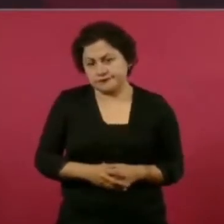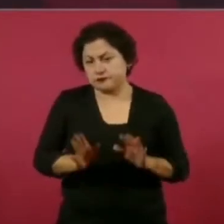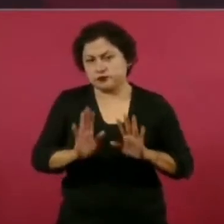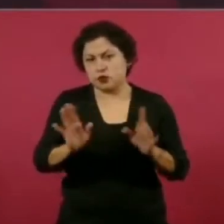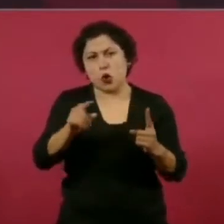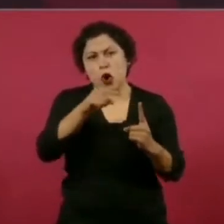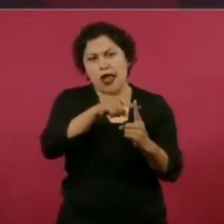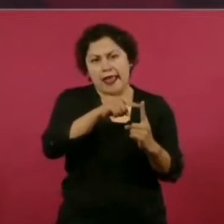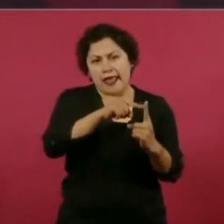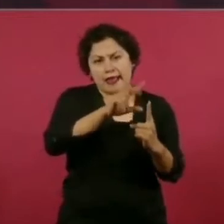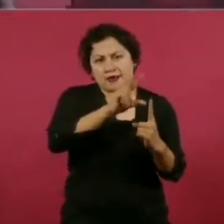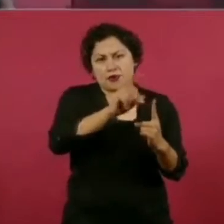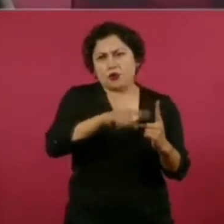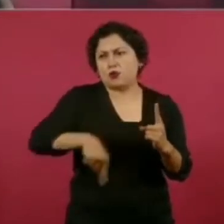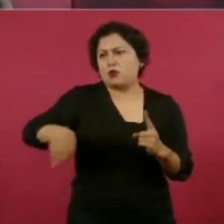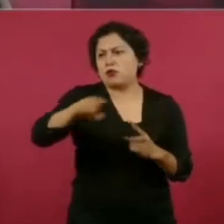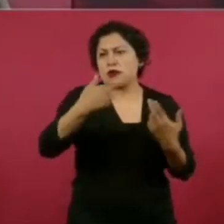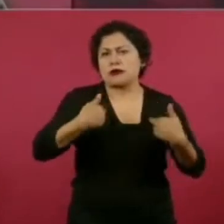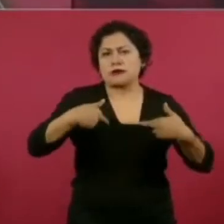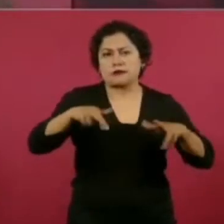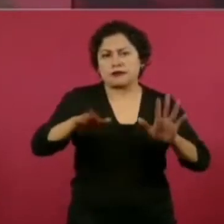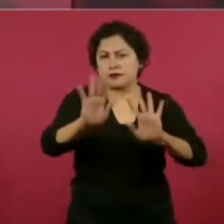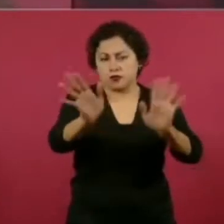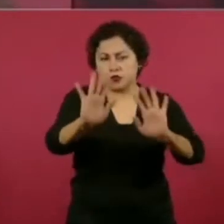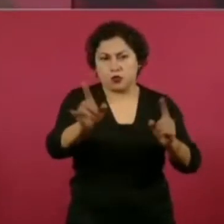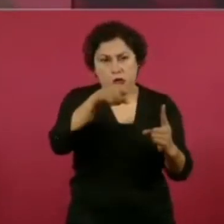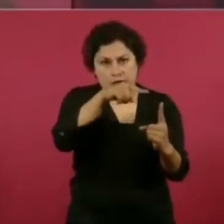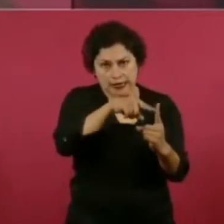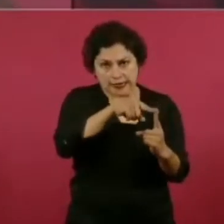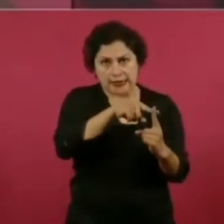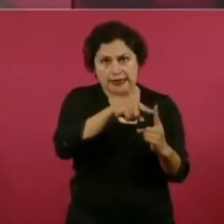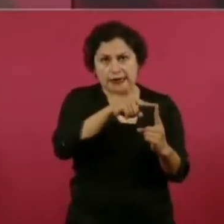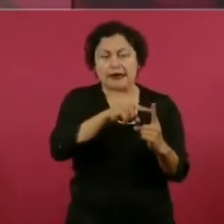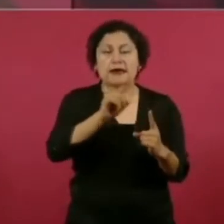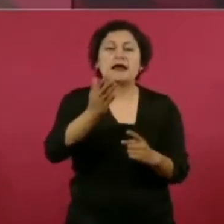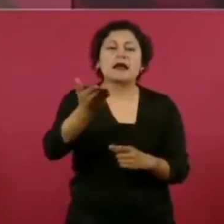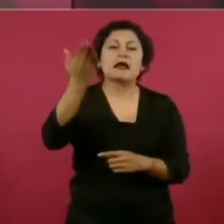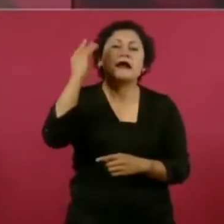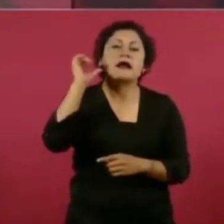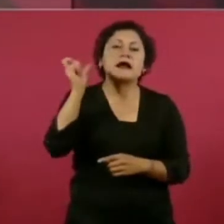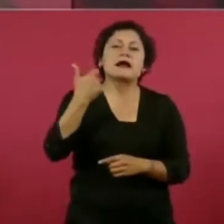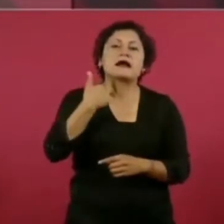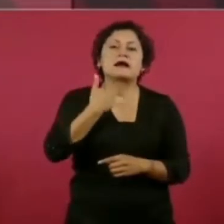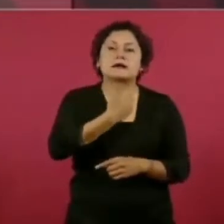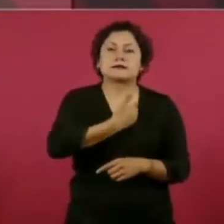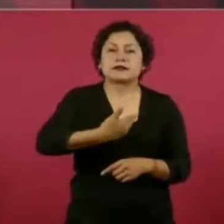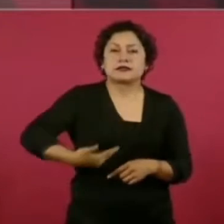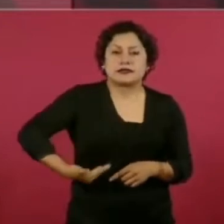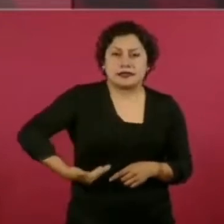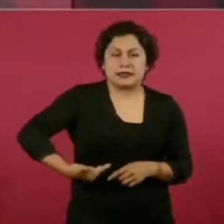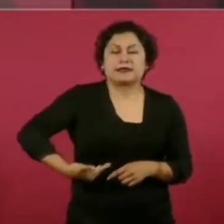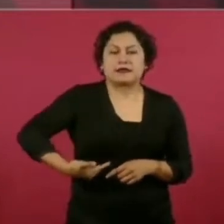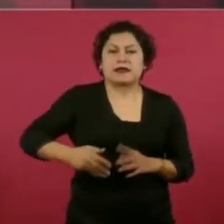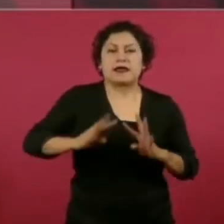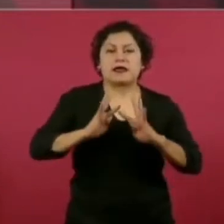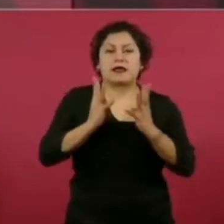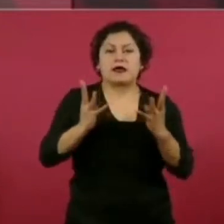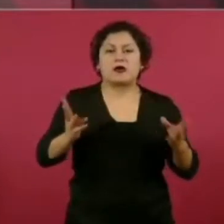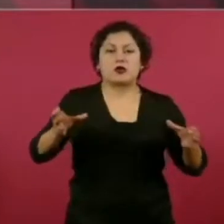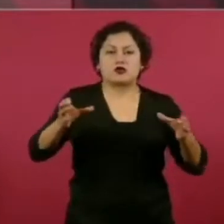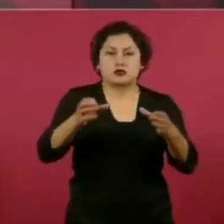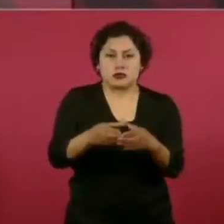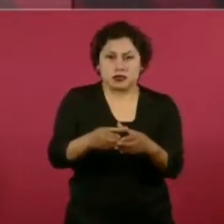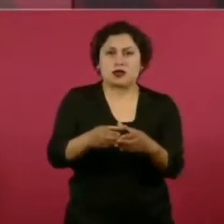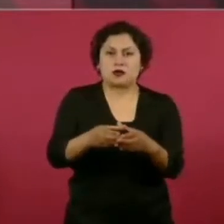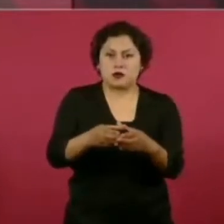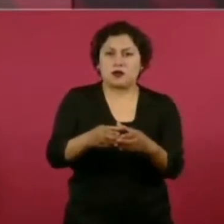el que estaba de presidente del consejo, sí, del presidente del